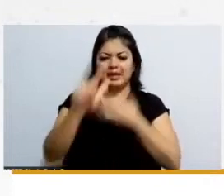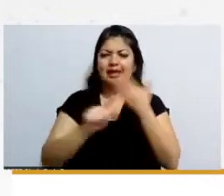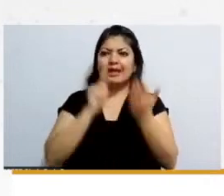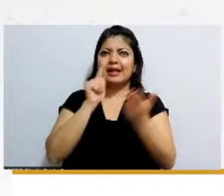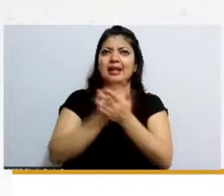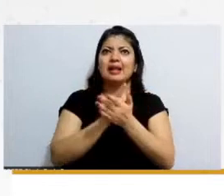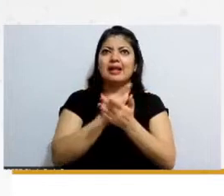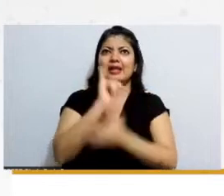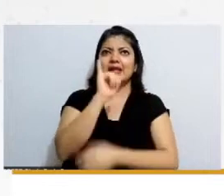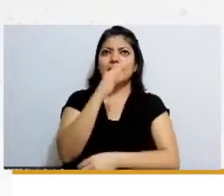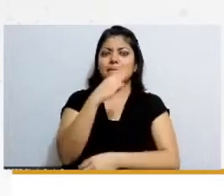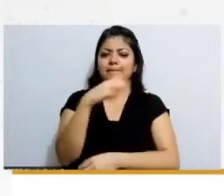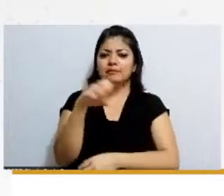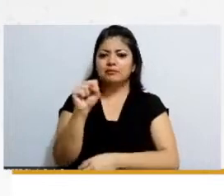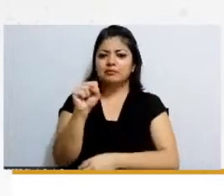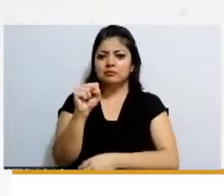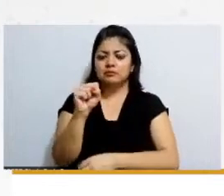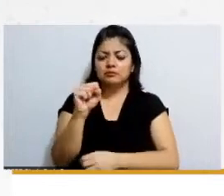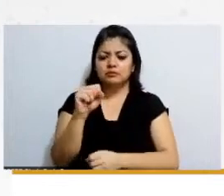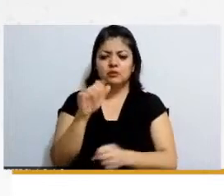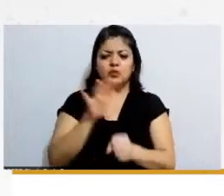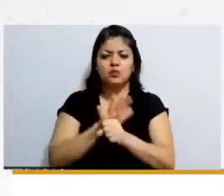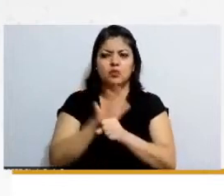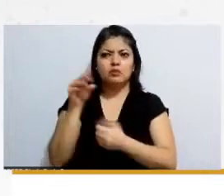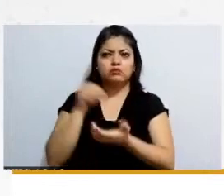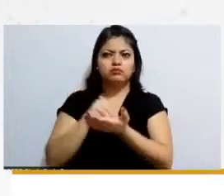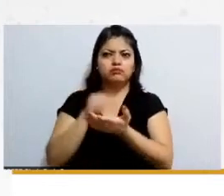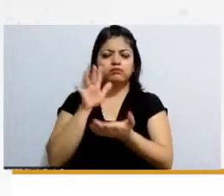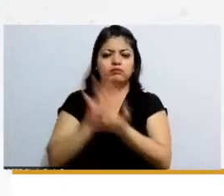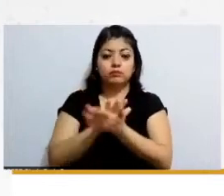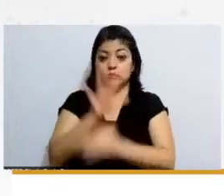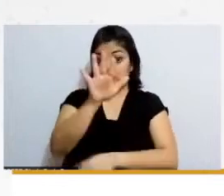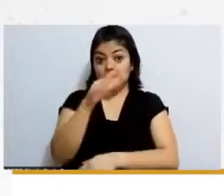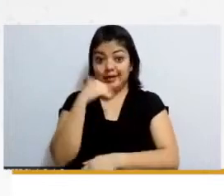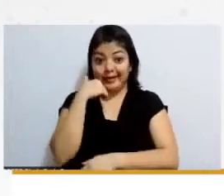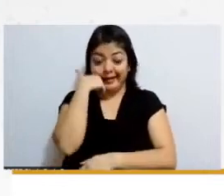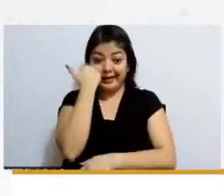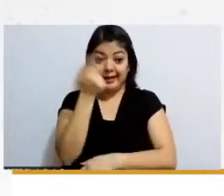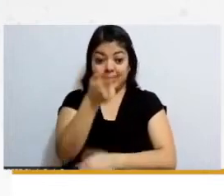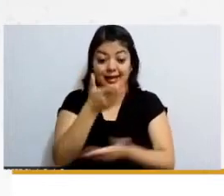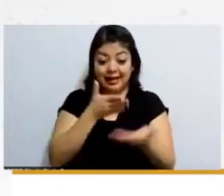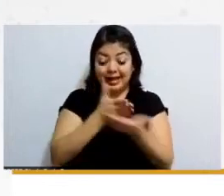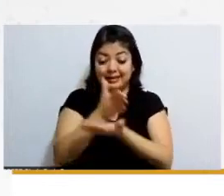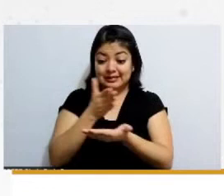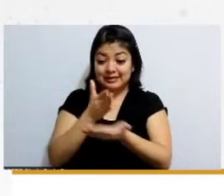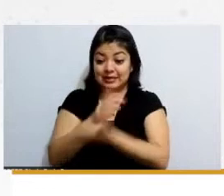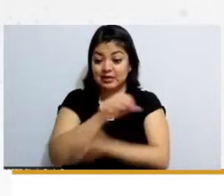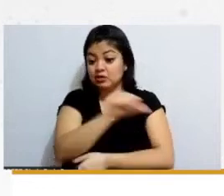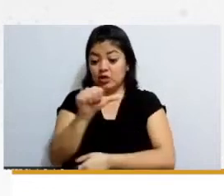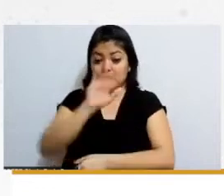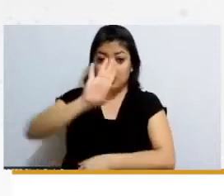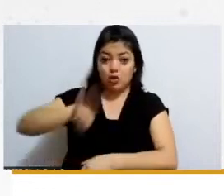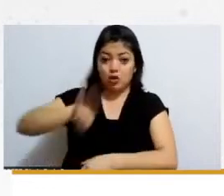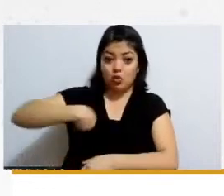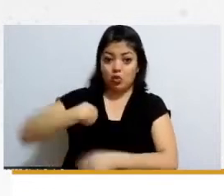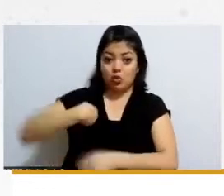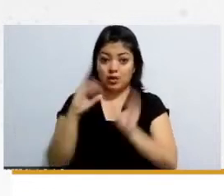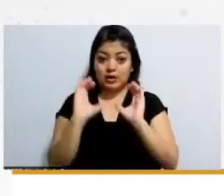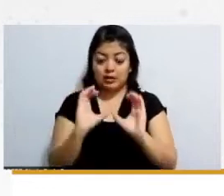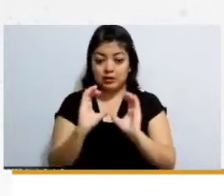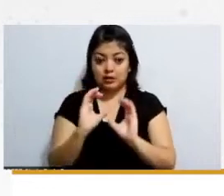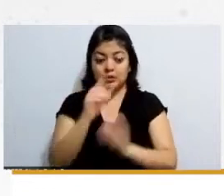establecía muy en específico que para poder acceder a las guarderías si eras mujer